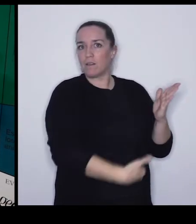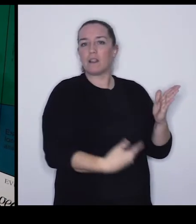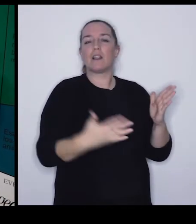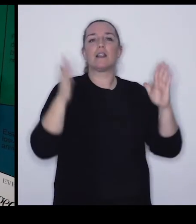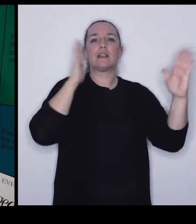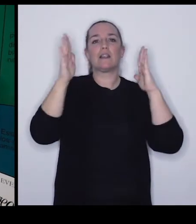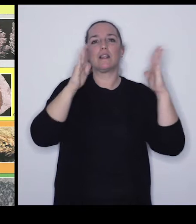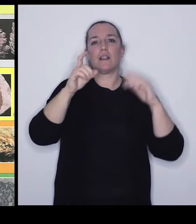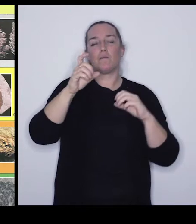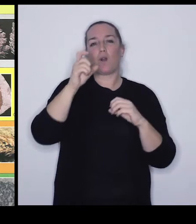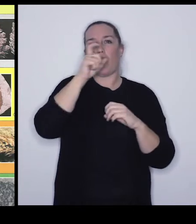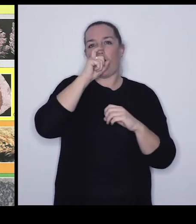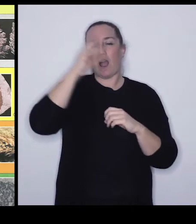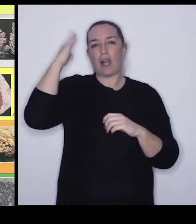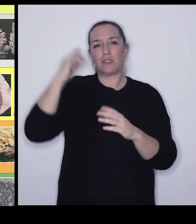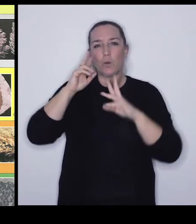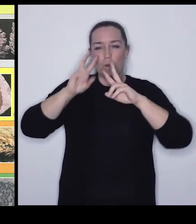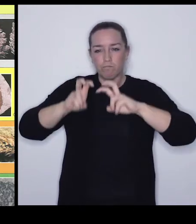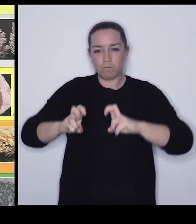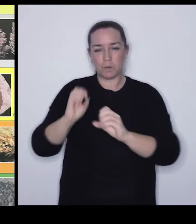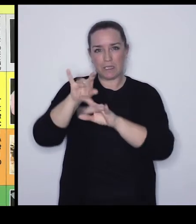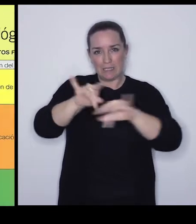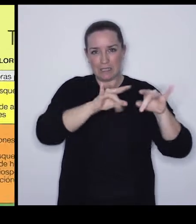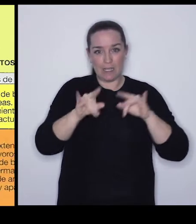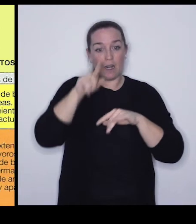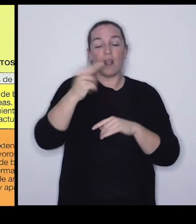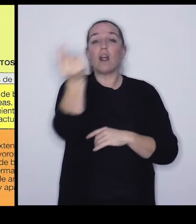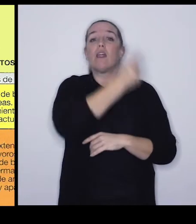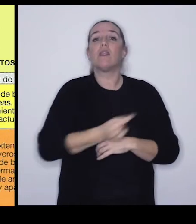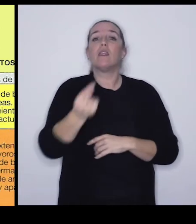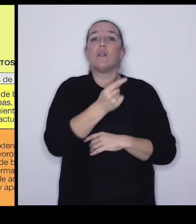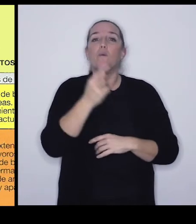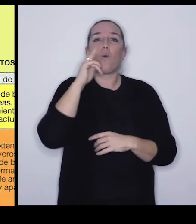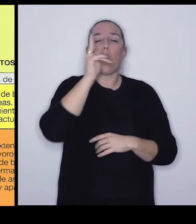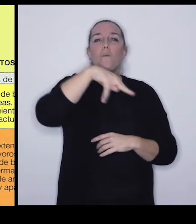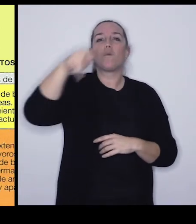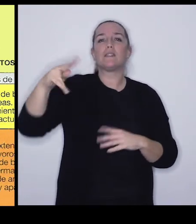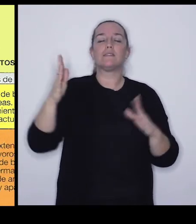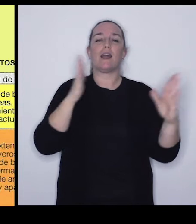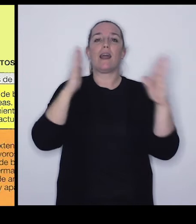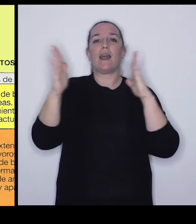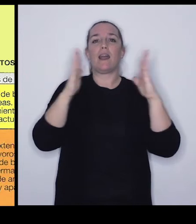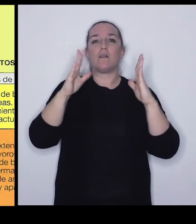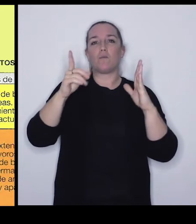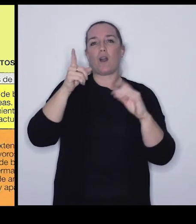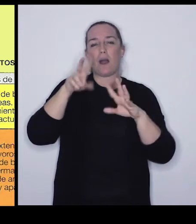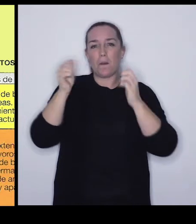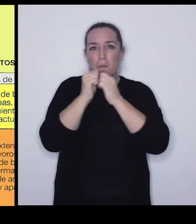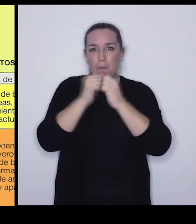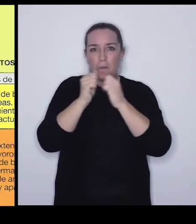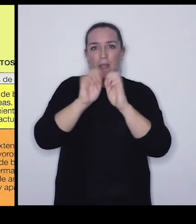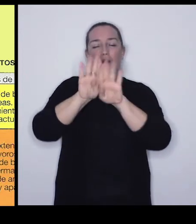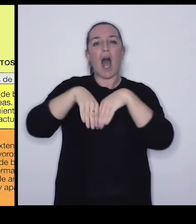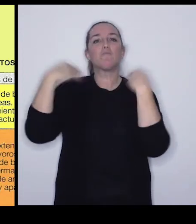panel de tiempos geológicos... ...en él aparecen un dibujo del paisaje, la era geológica... ...la edad